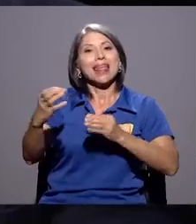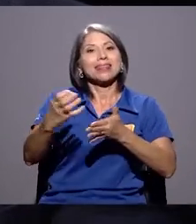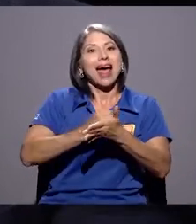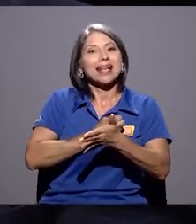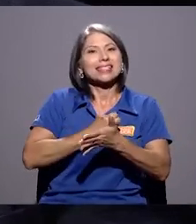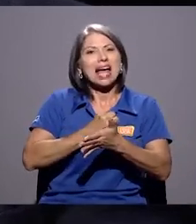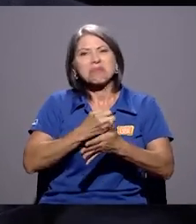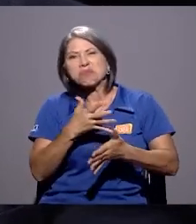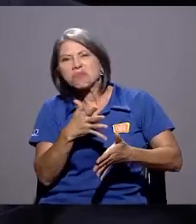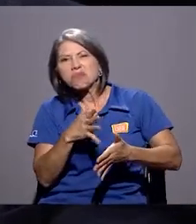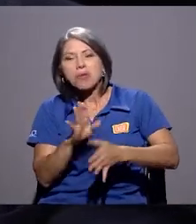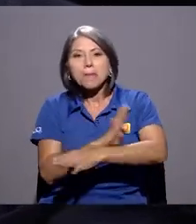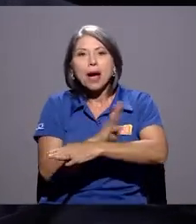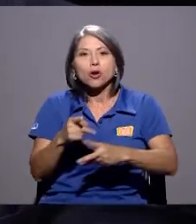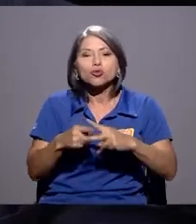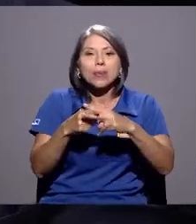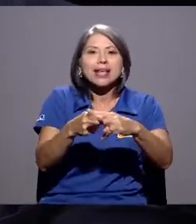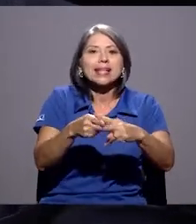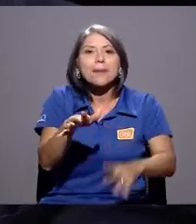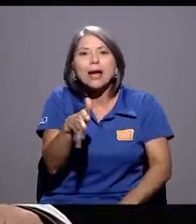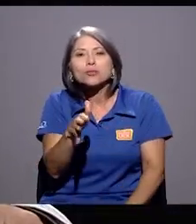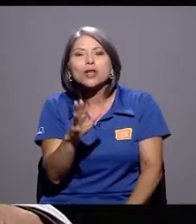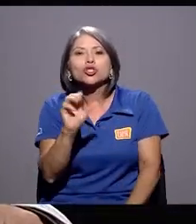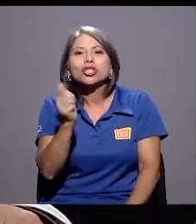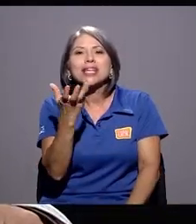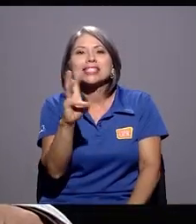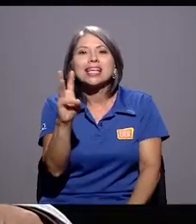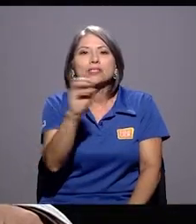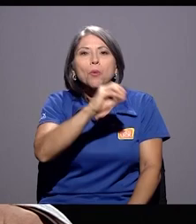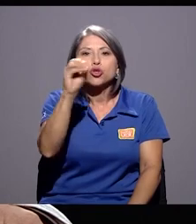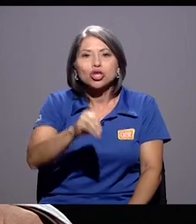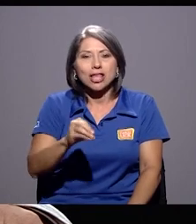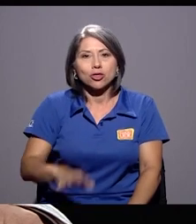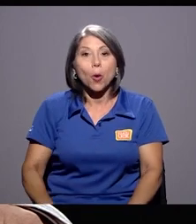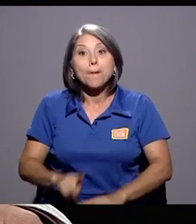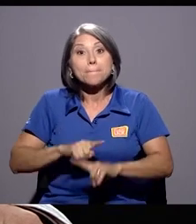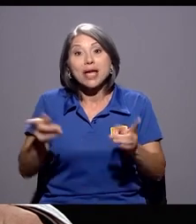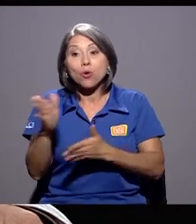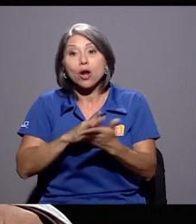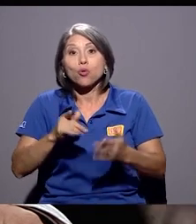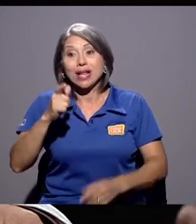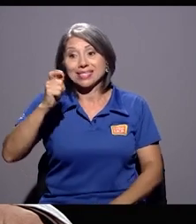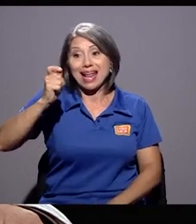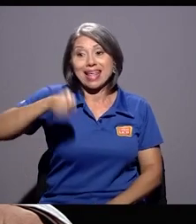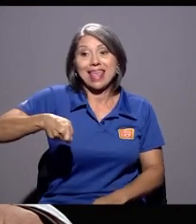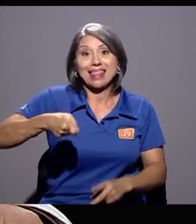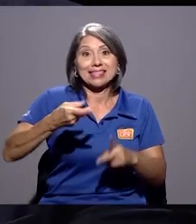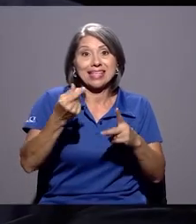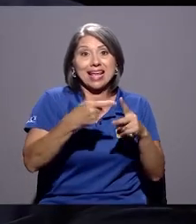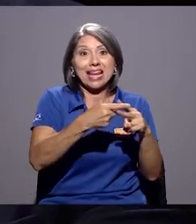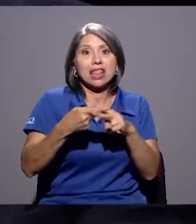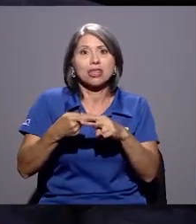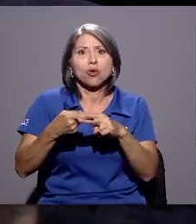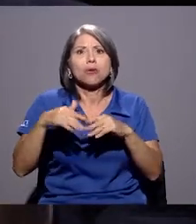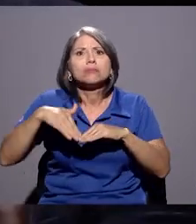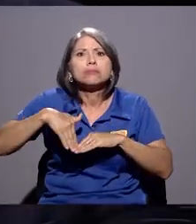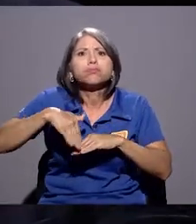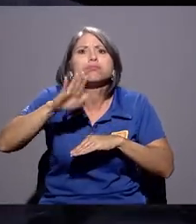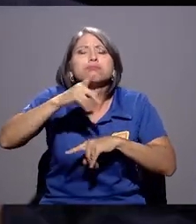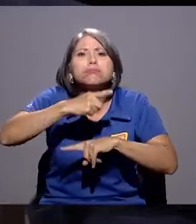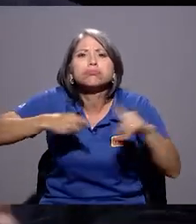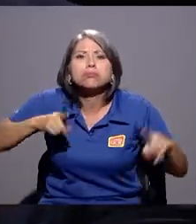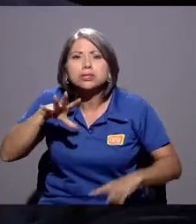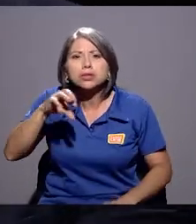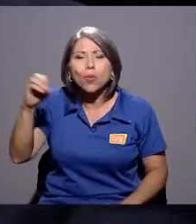bancos, anda alrededor del 16%, pero hay tasas de tarjetas de crédito que superan el 50% y hay